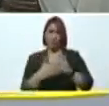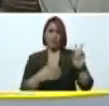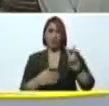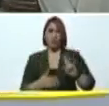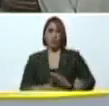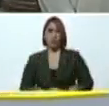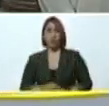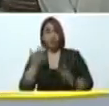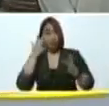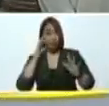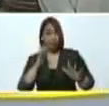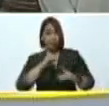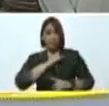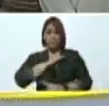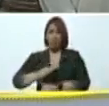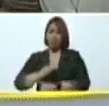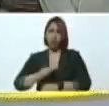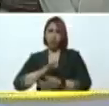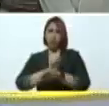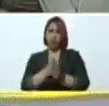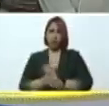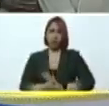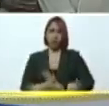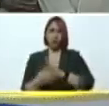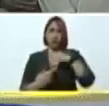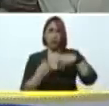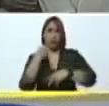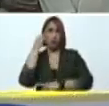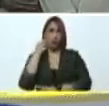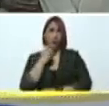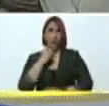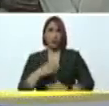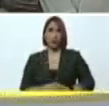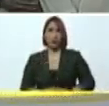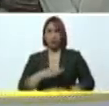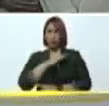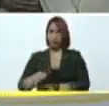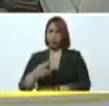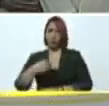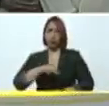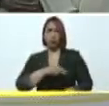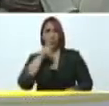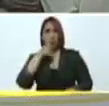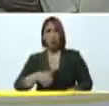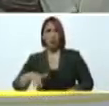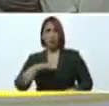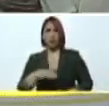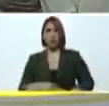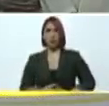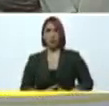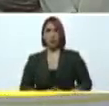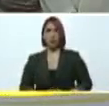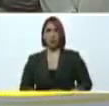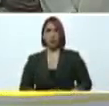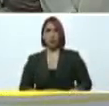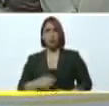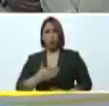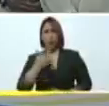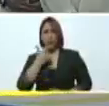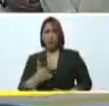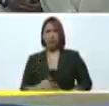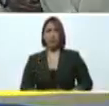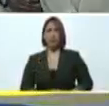pretenden castigar y destruir la revolución bolivariana y castigar a nuestro pueblo pero yo les puedo decir